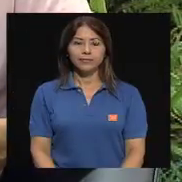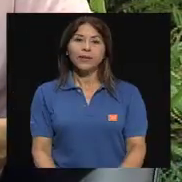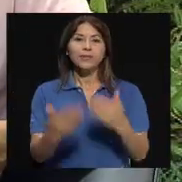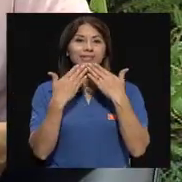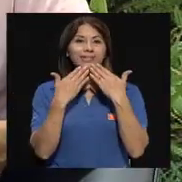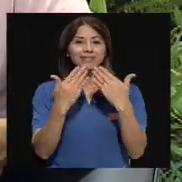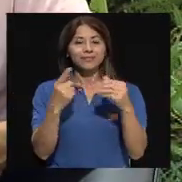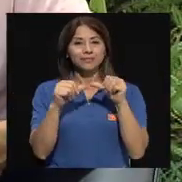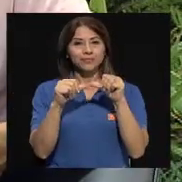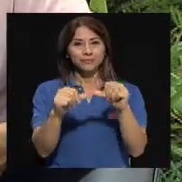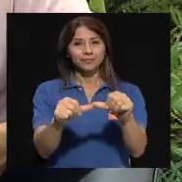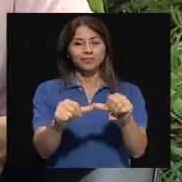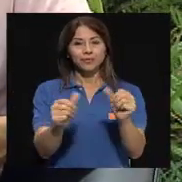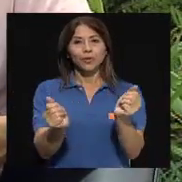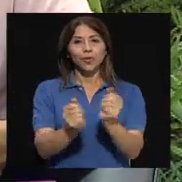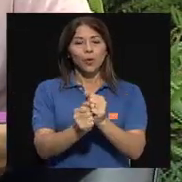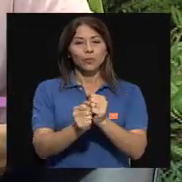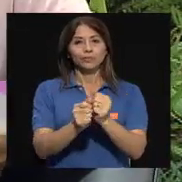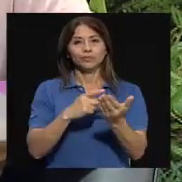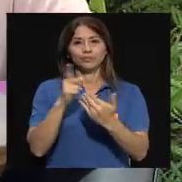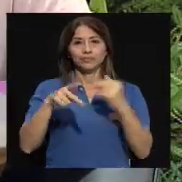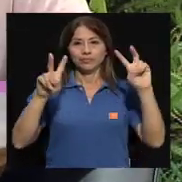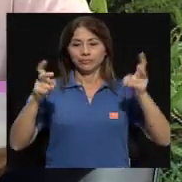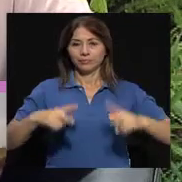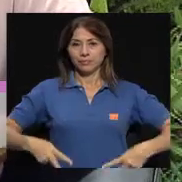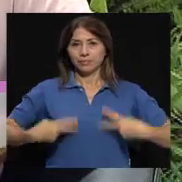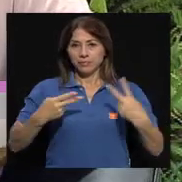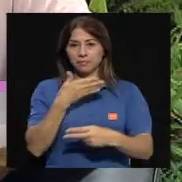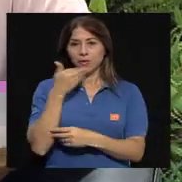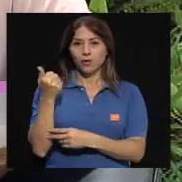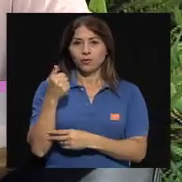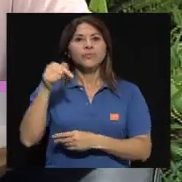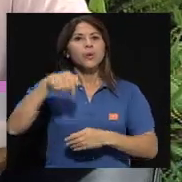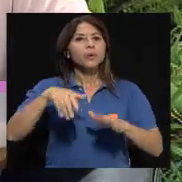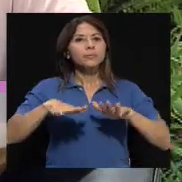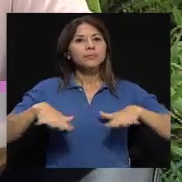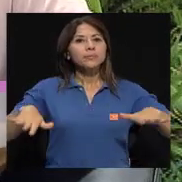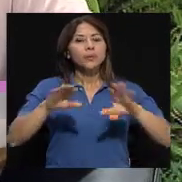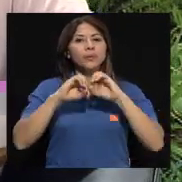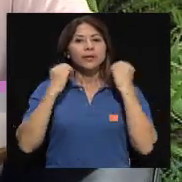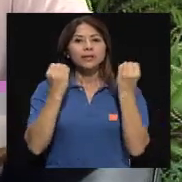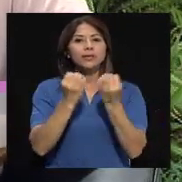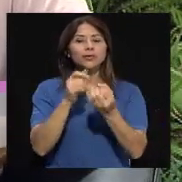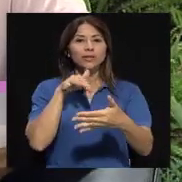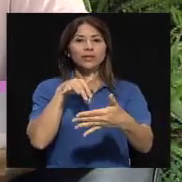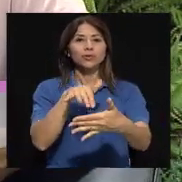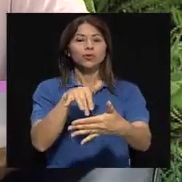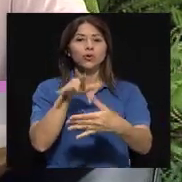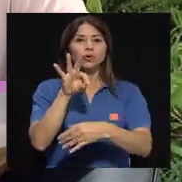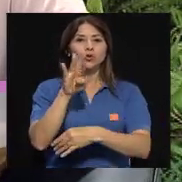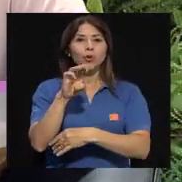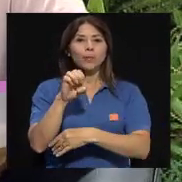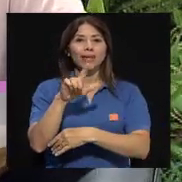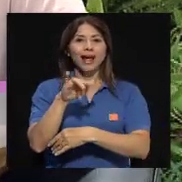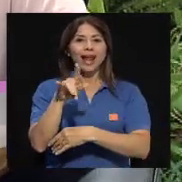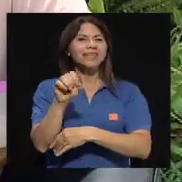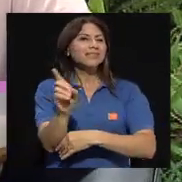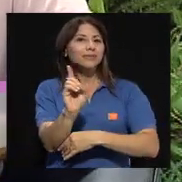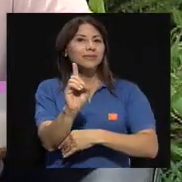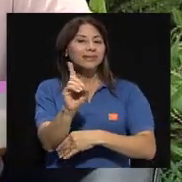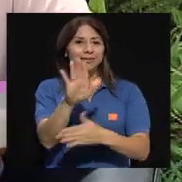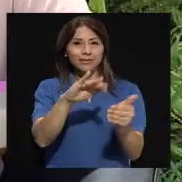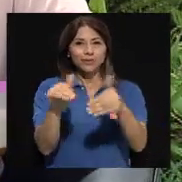Muchas gracias por continuar con Vivir Mejor. El día de hoy desde la Organización de Estudios Tropicales en la Ciudad de la Investigación